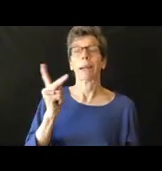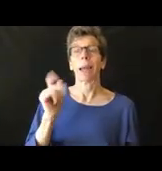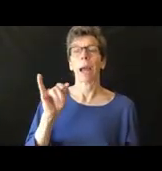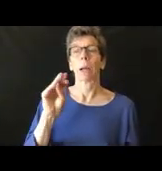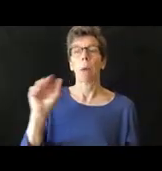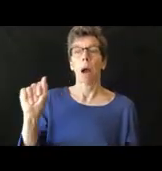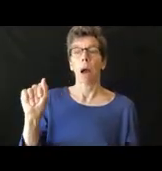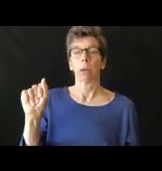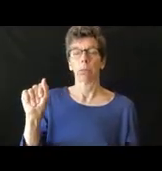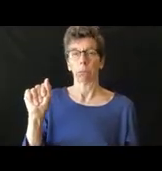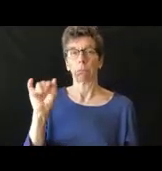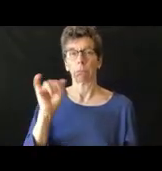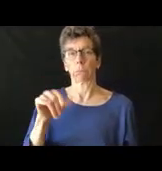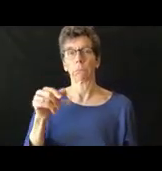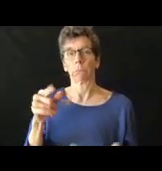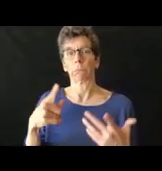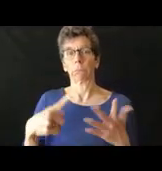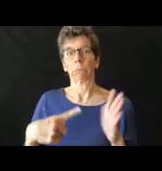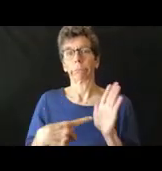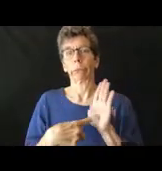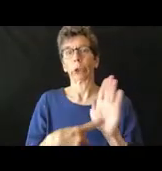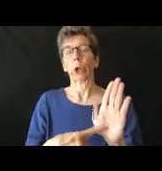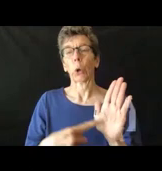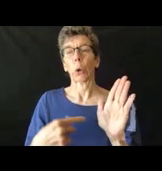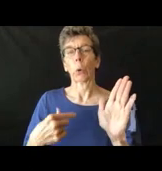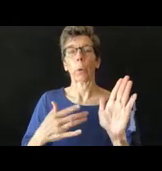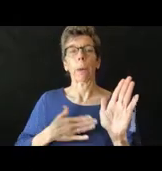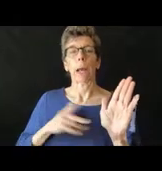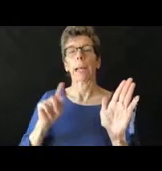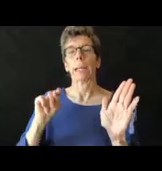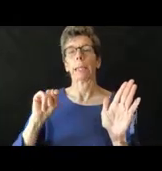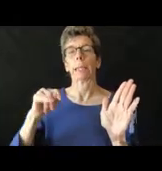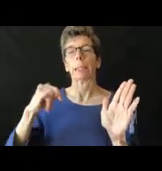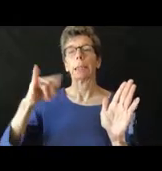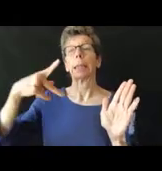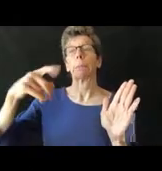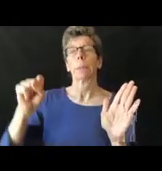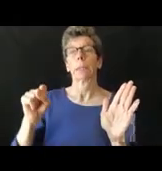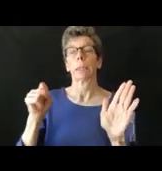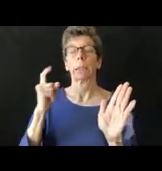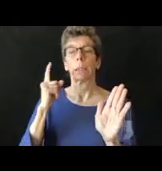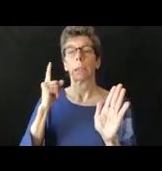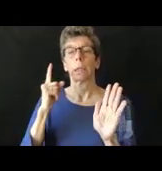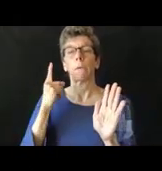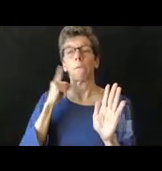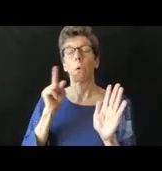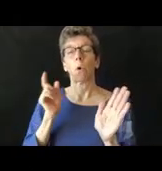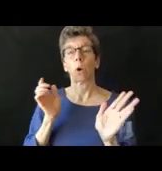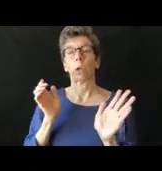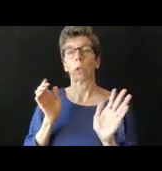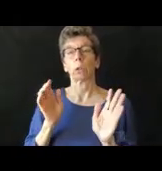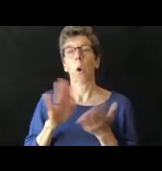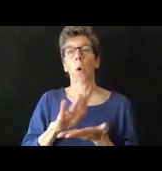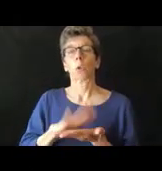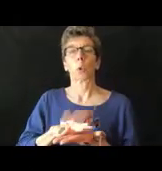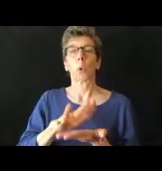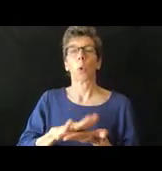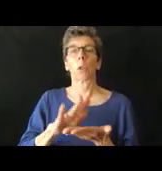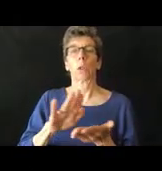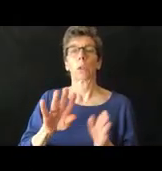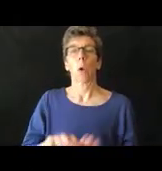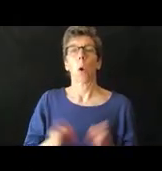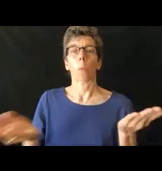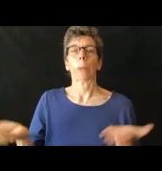como la diapositiva dice les voy a hablar un poquito sobre algunos consejos para cómo se va a abrir las